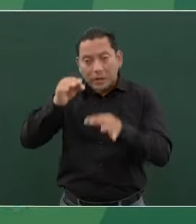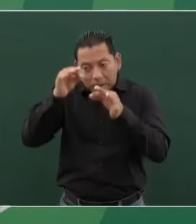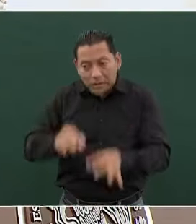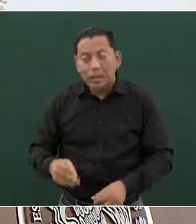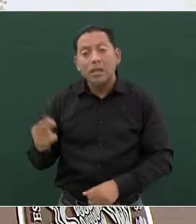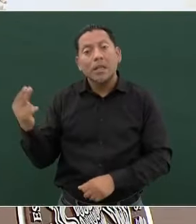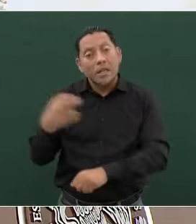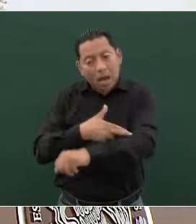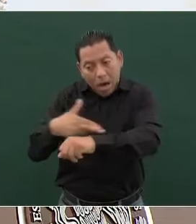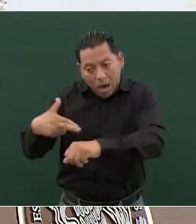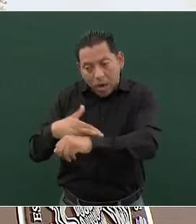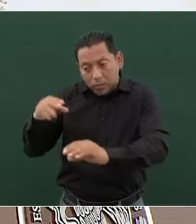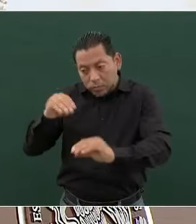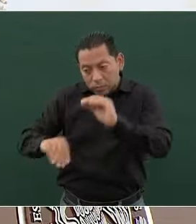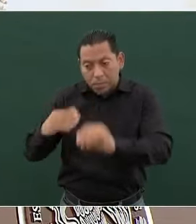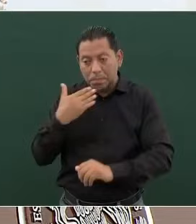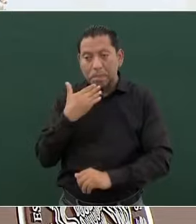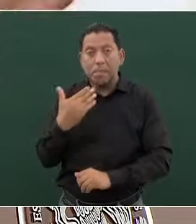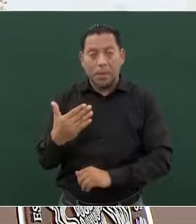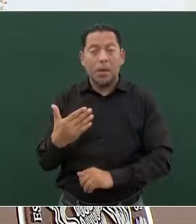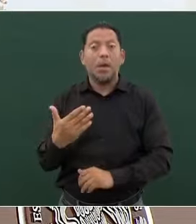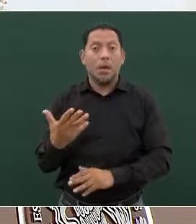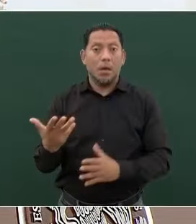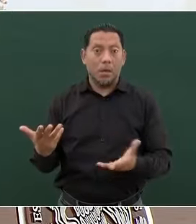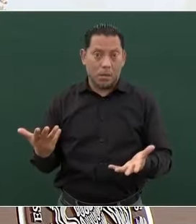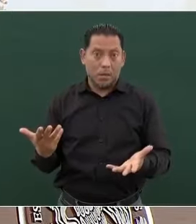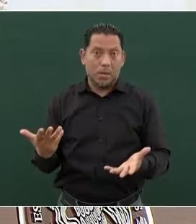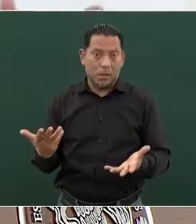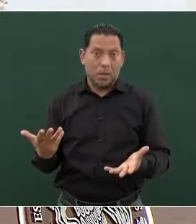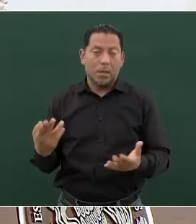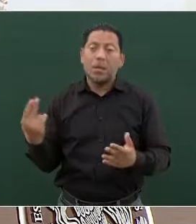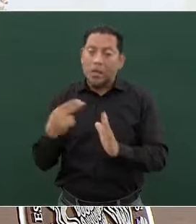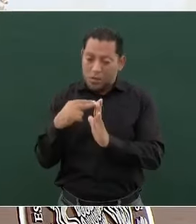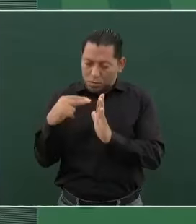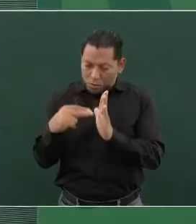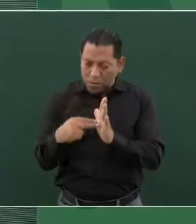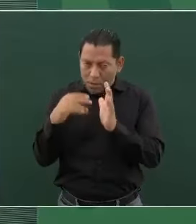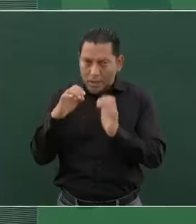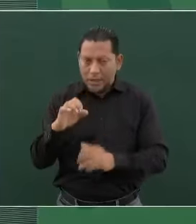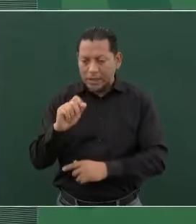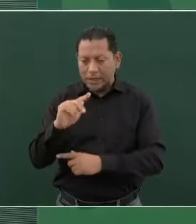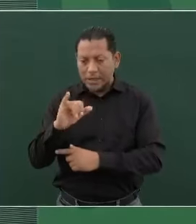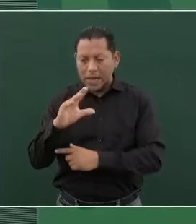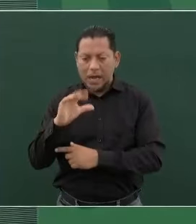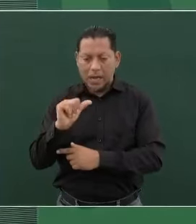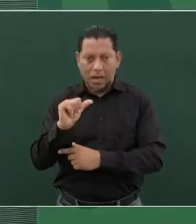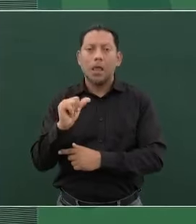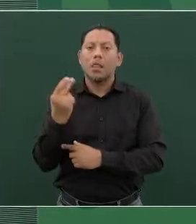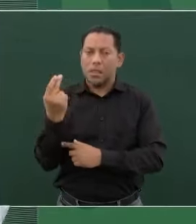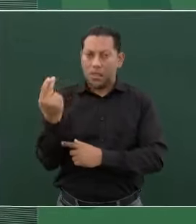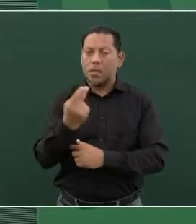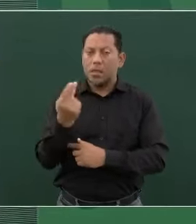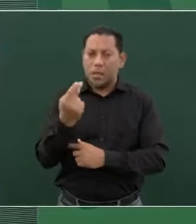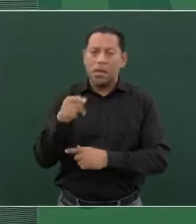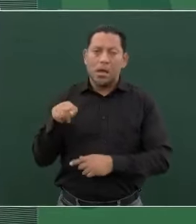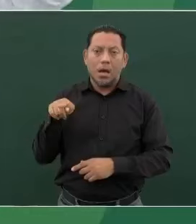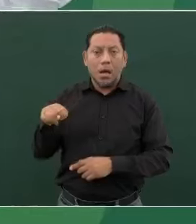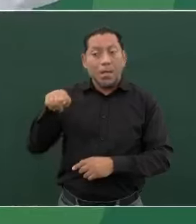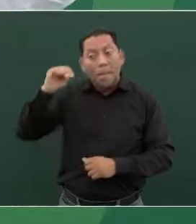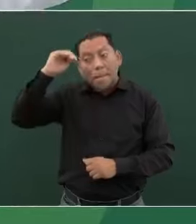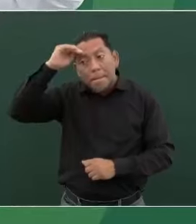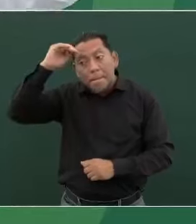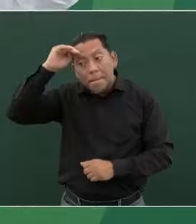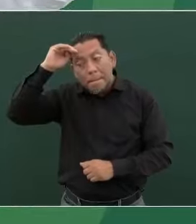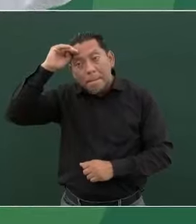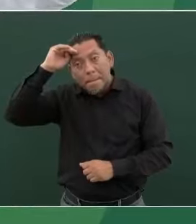autorregularse y tiene que haber un código de ética y tienen que pensar